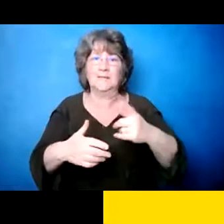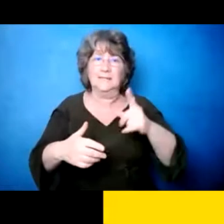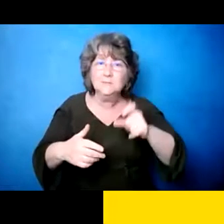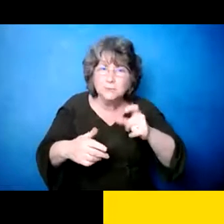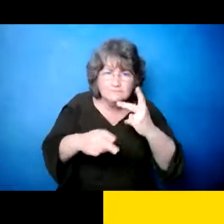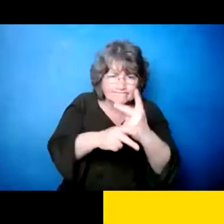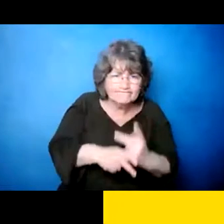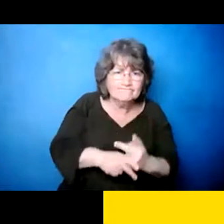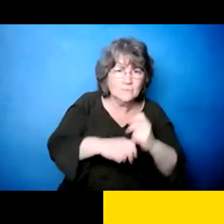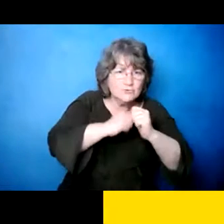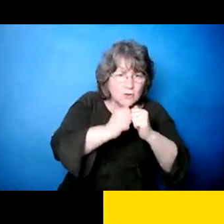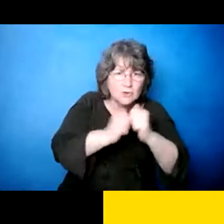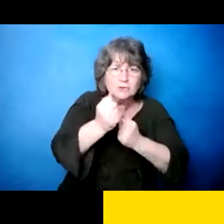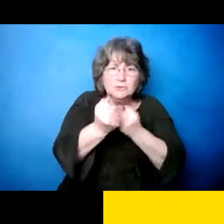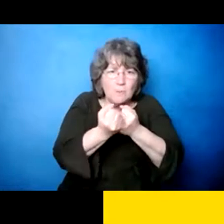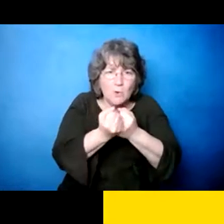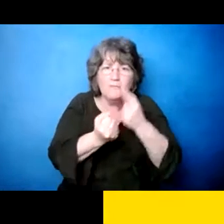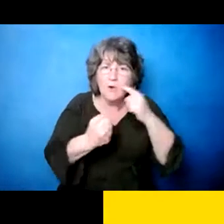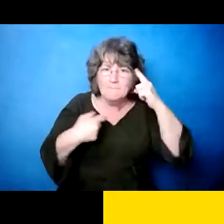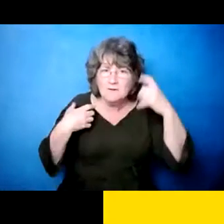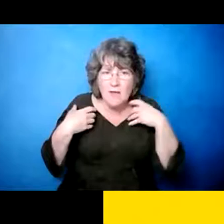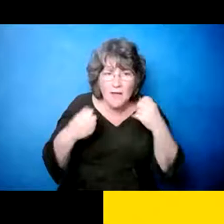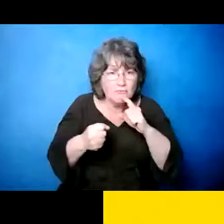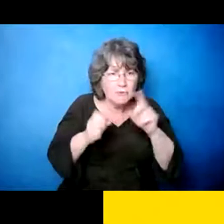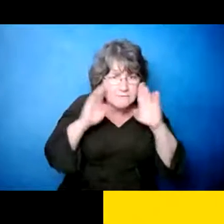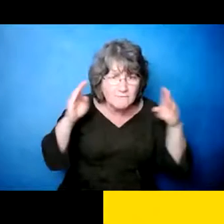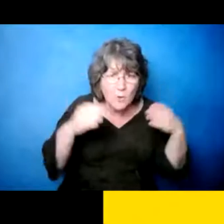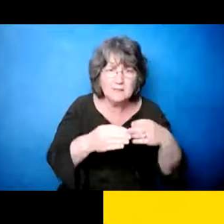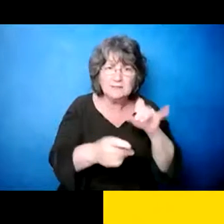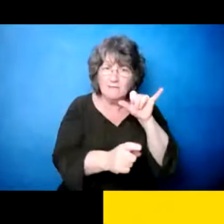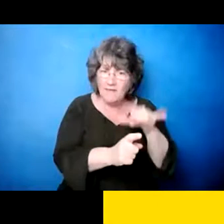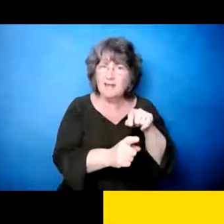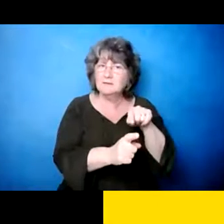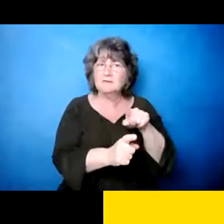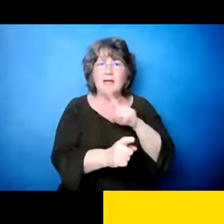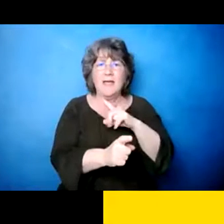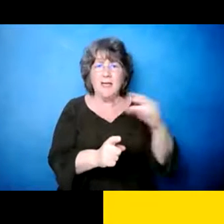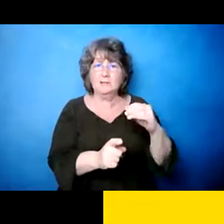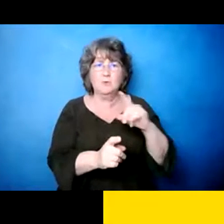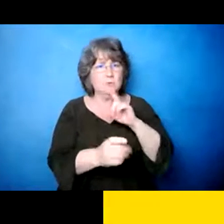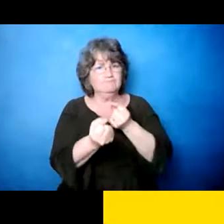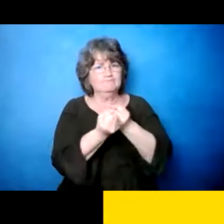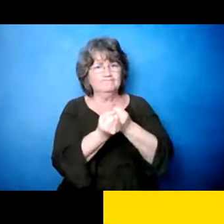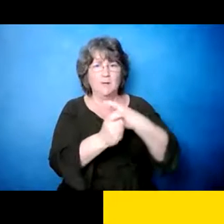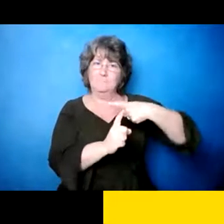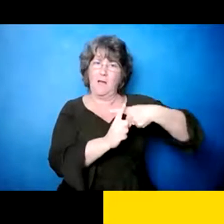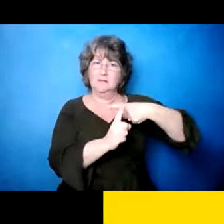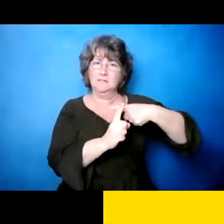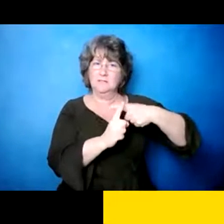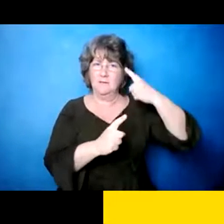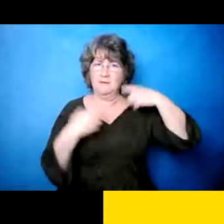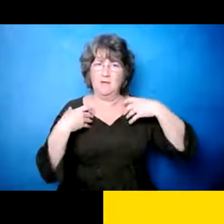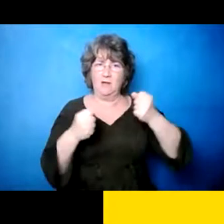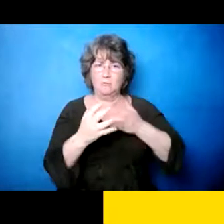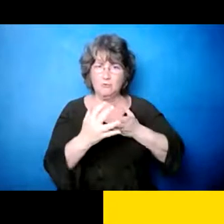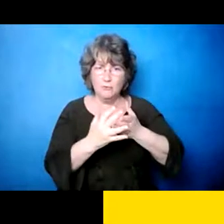eh, para el apoyo de salud mental y estamos apoyado, la, eh, apoyado eso.